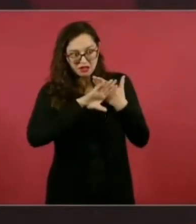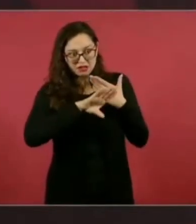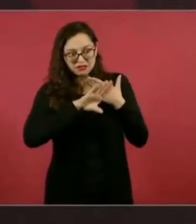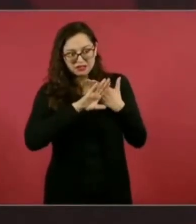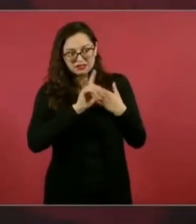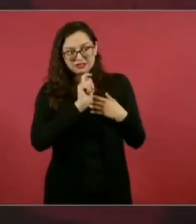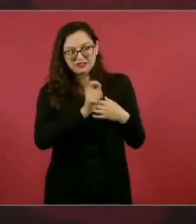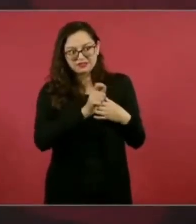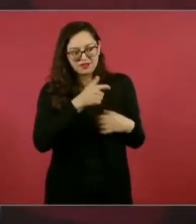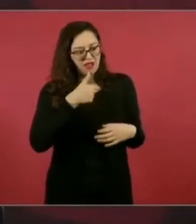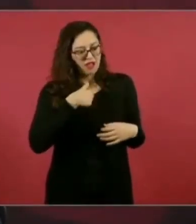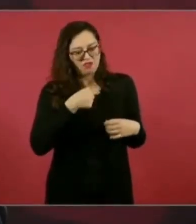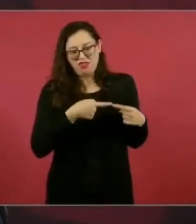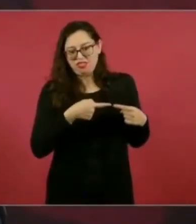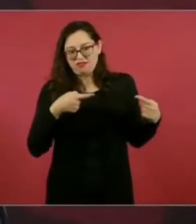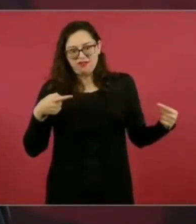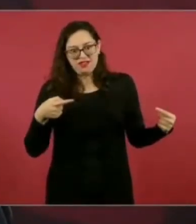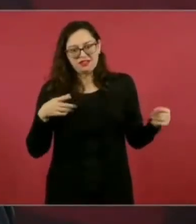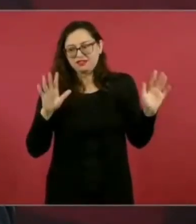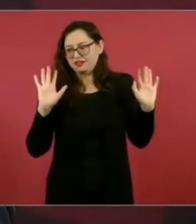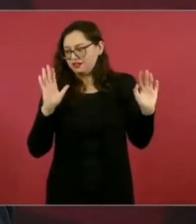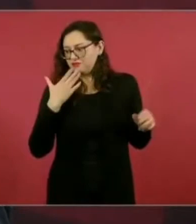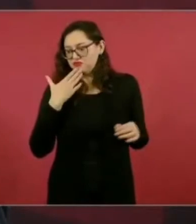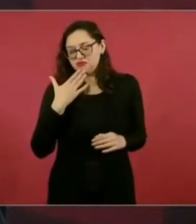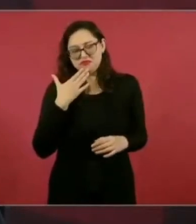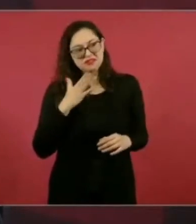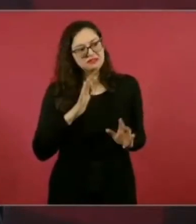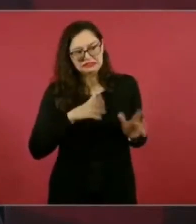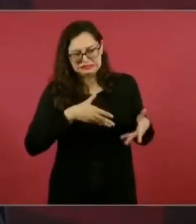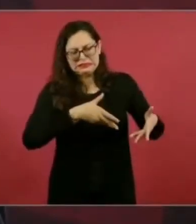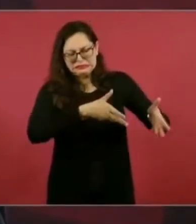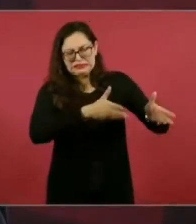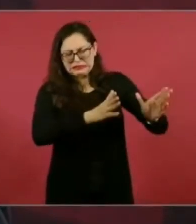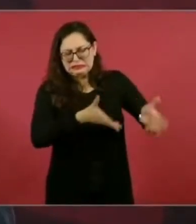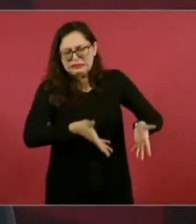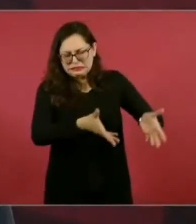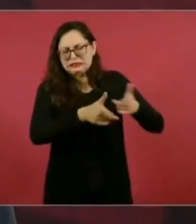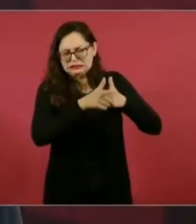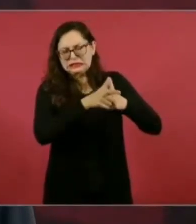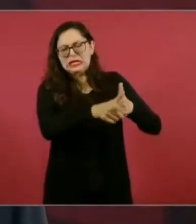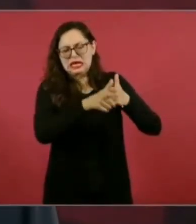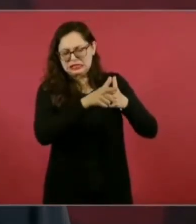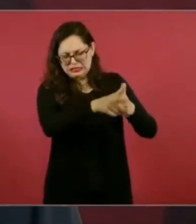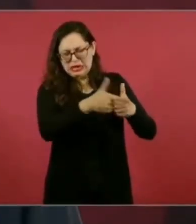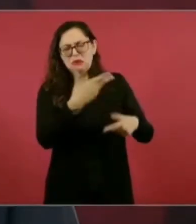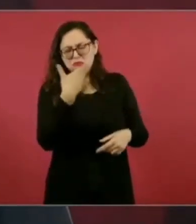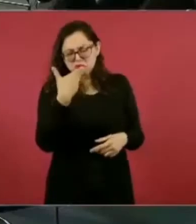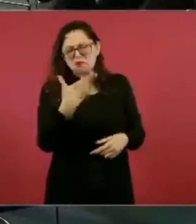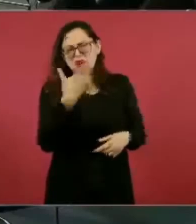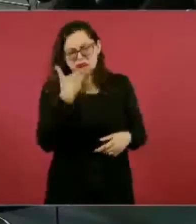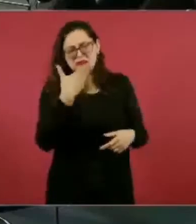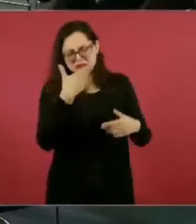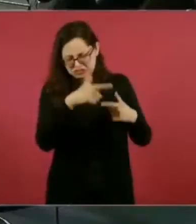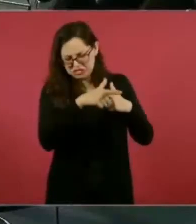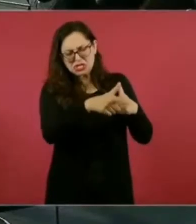Cada quien, que siga su camino. Y ahí la llevan, van bien. miren,